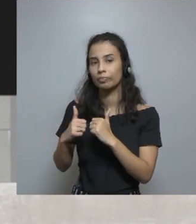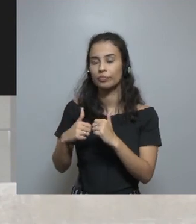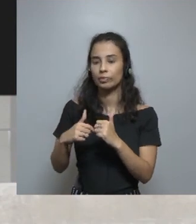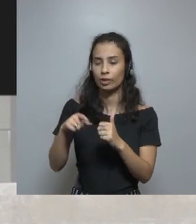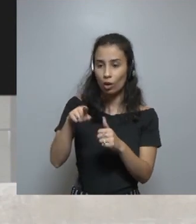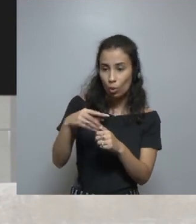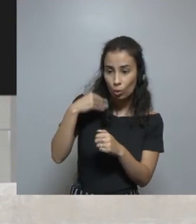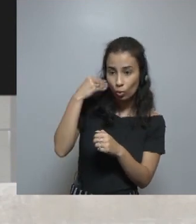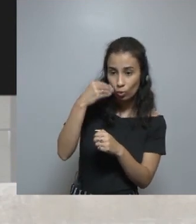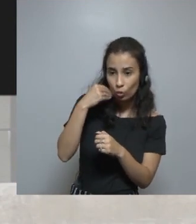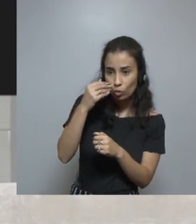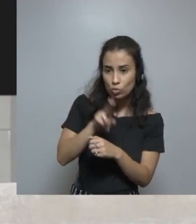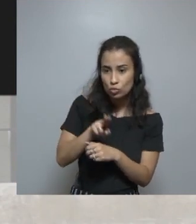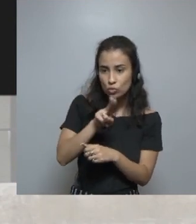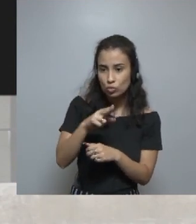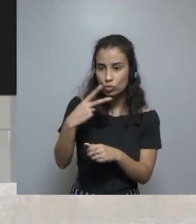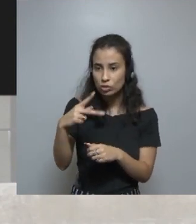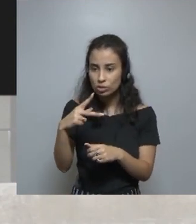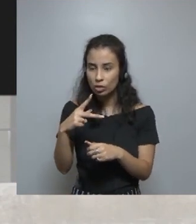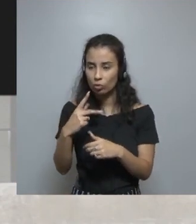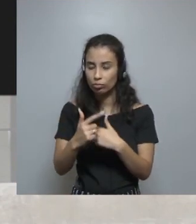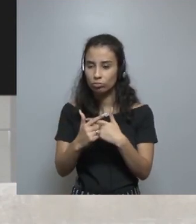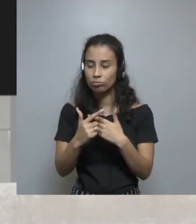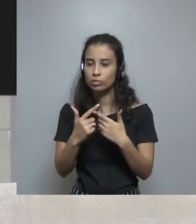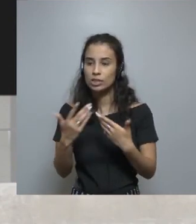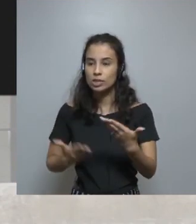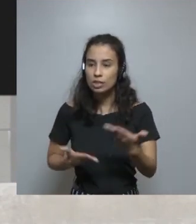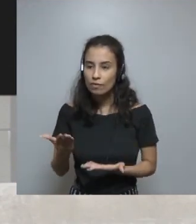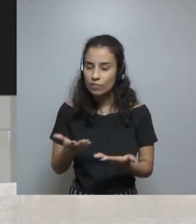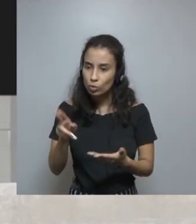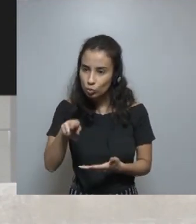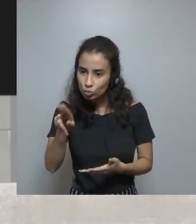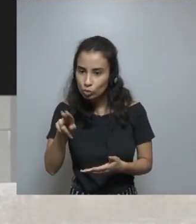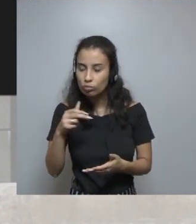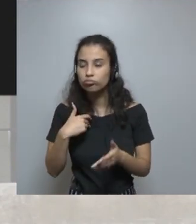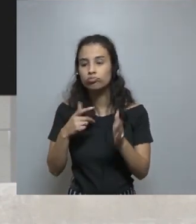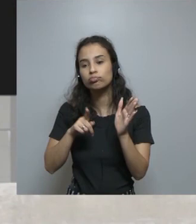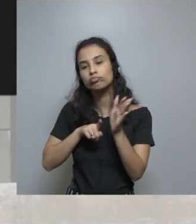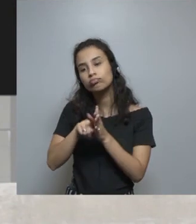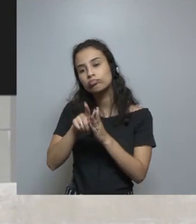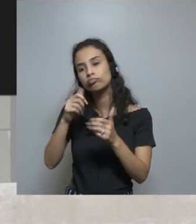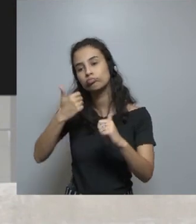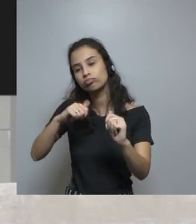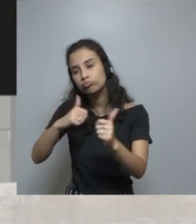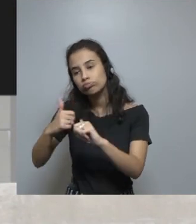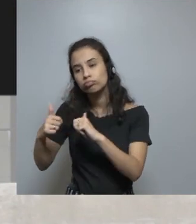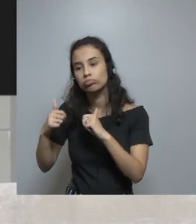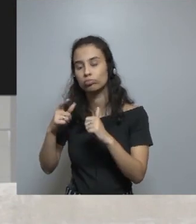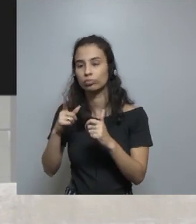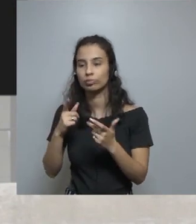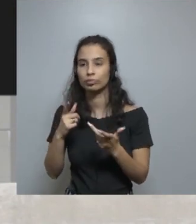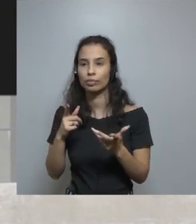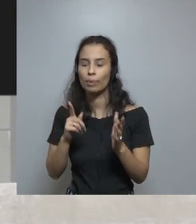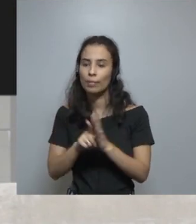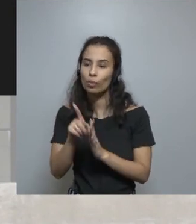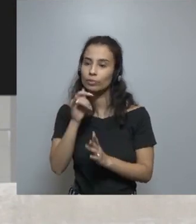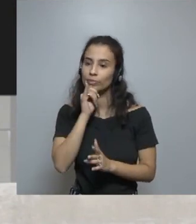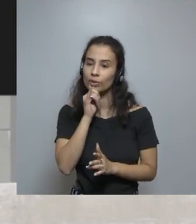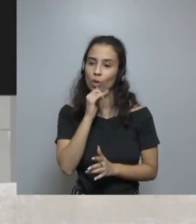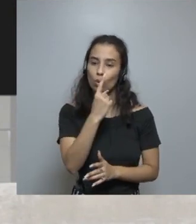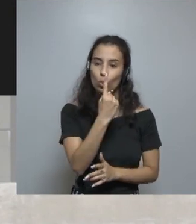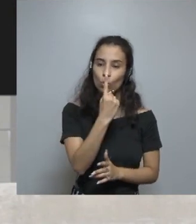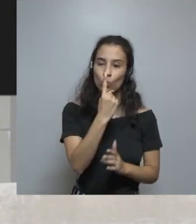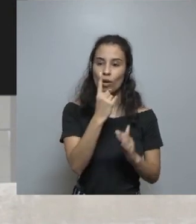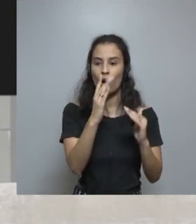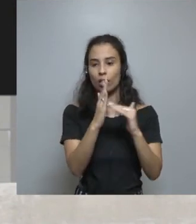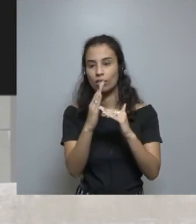de haber usado su servicio o producto. Es la pregunta que ustedes deben haber visto en algunas ocasiones. En la escala